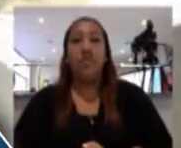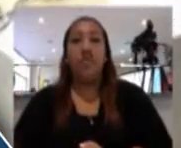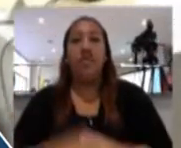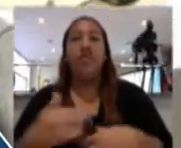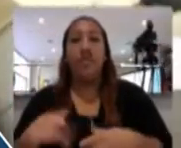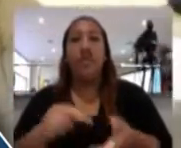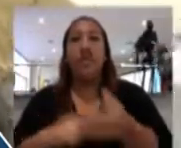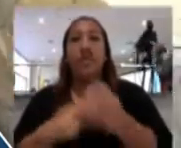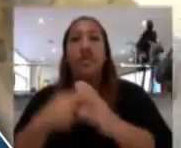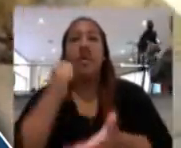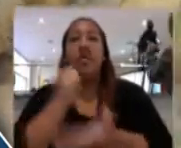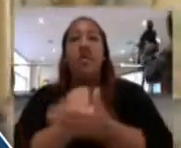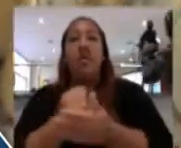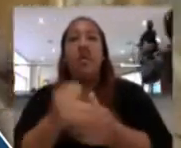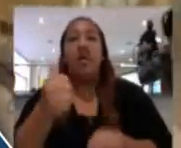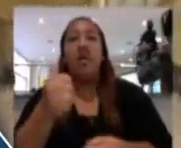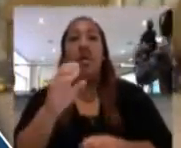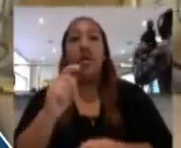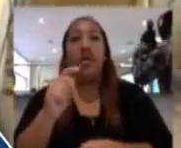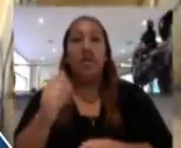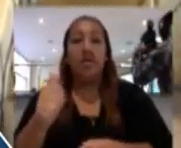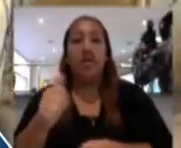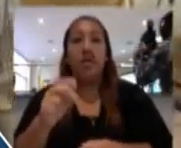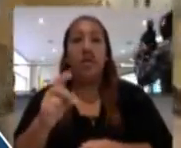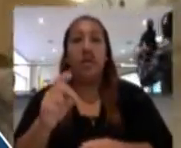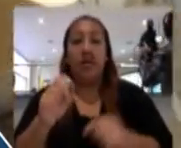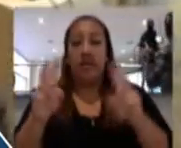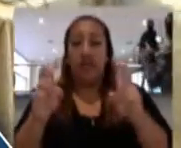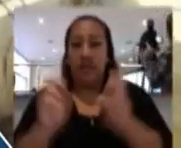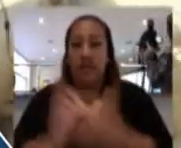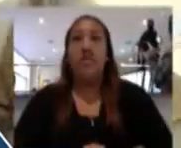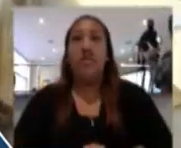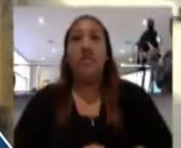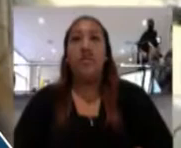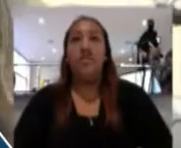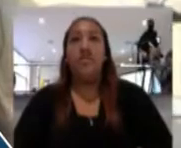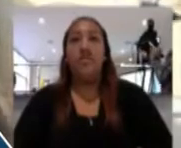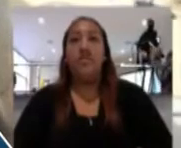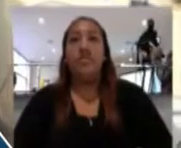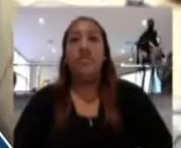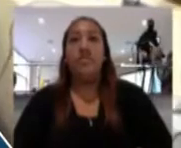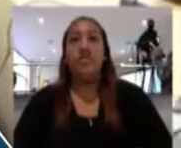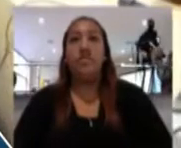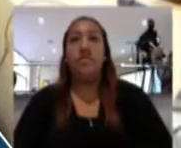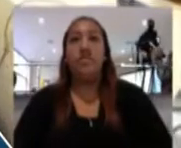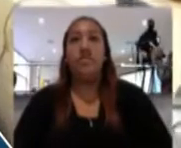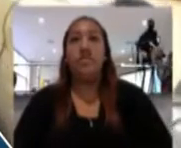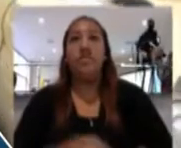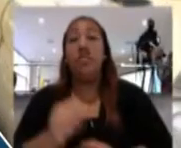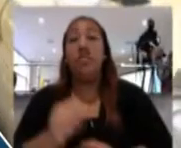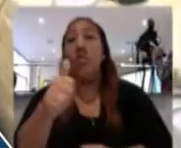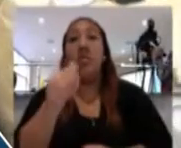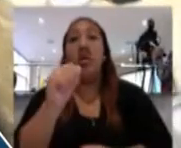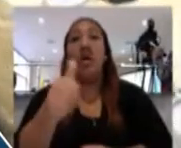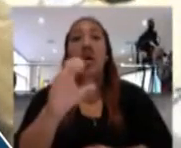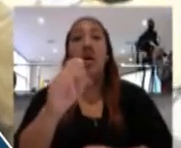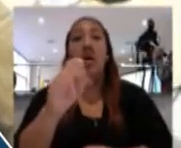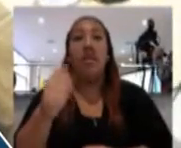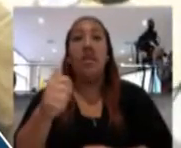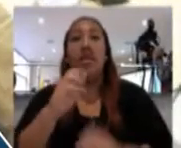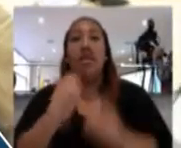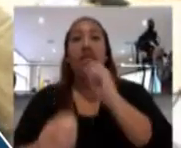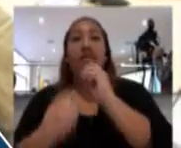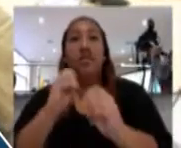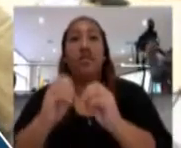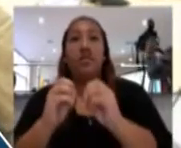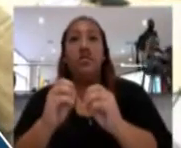Ha sido aprobada el acta del caso. Hay otra acta también que es de fecha...